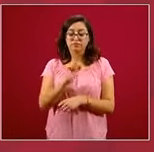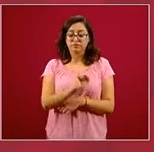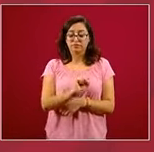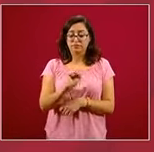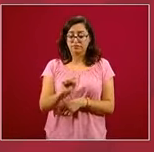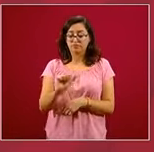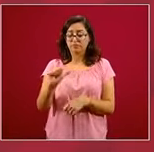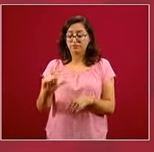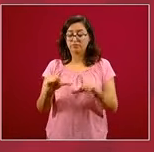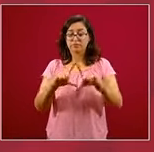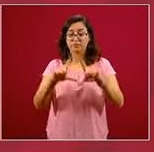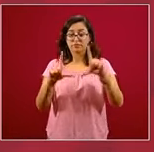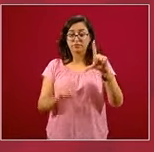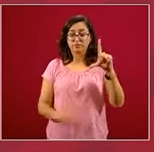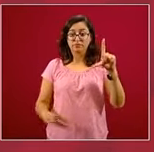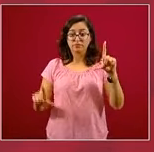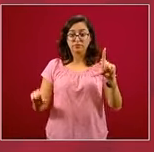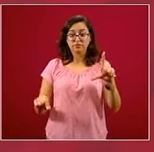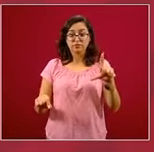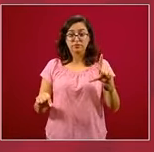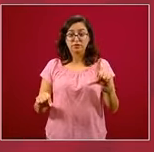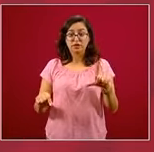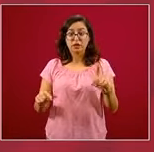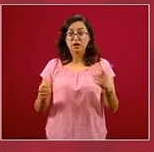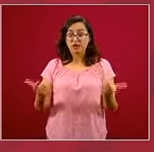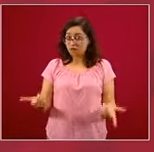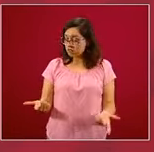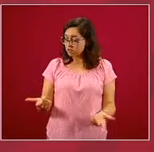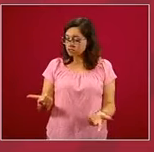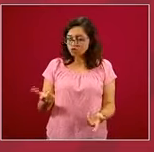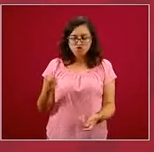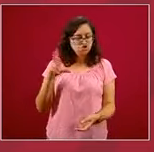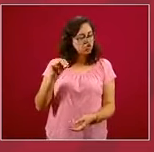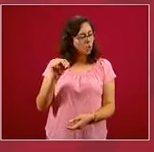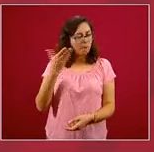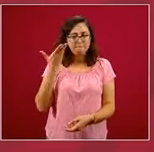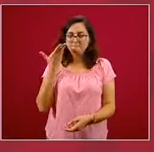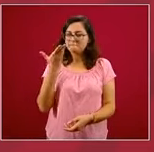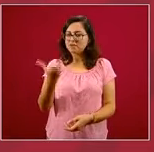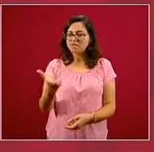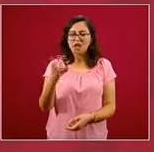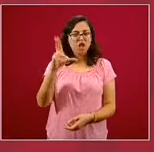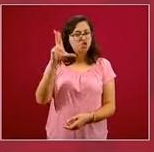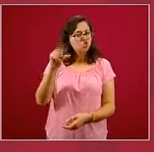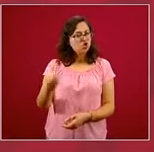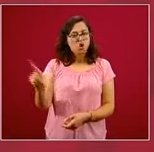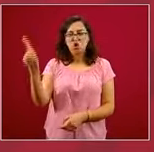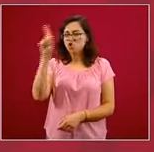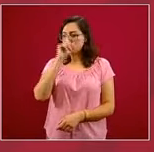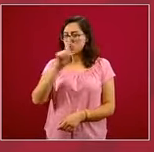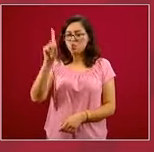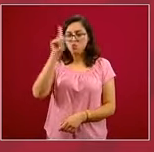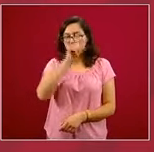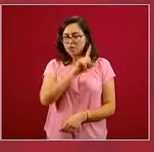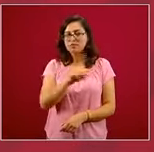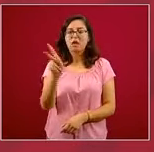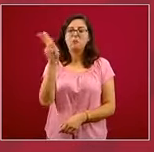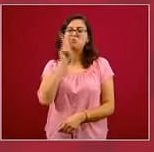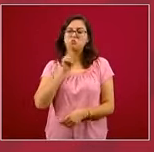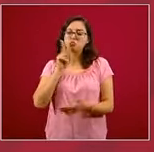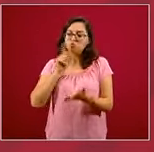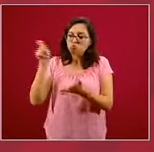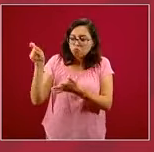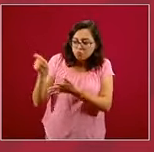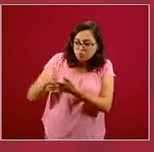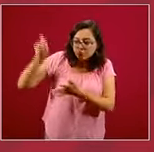de México no recomienda no recomienda el uso de pruebas rápidas, no recomienda el